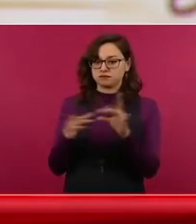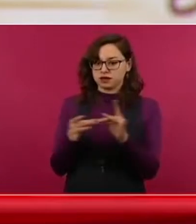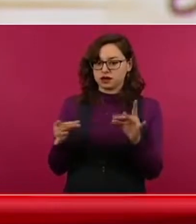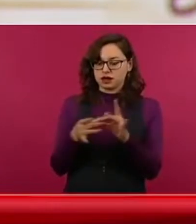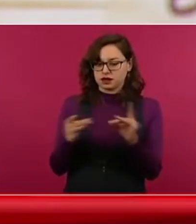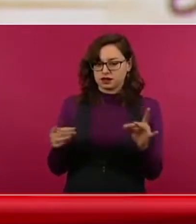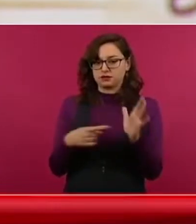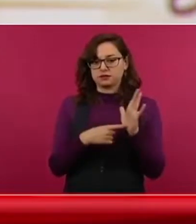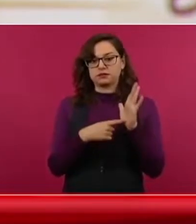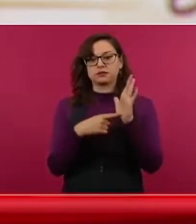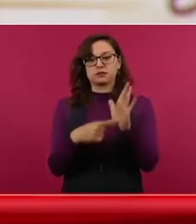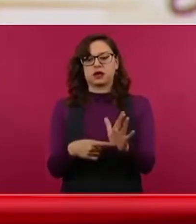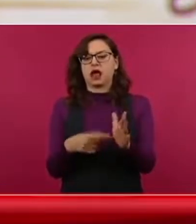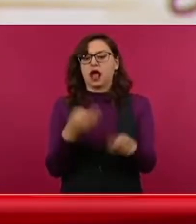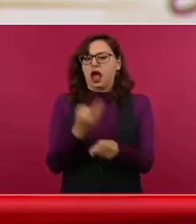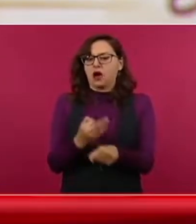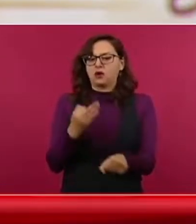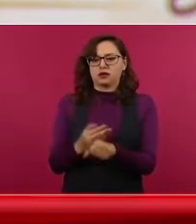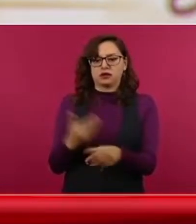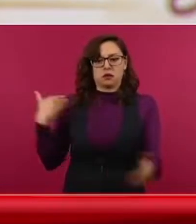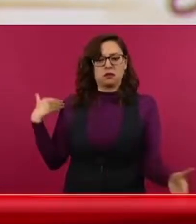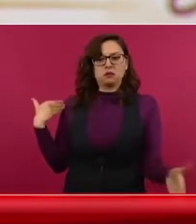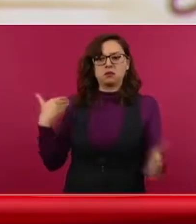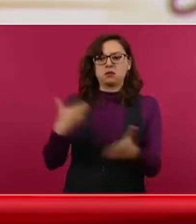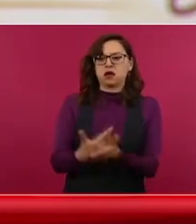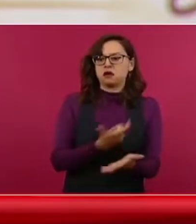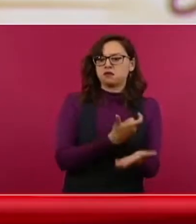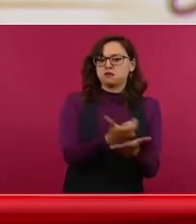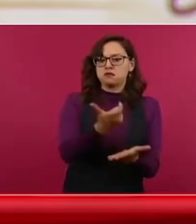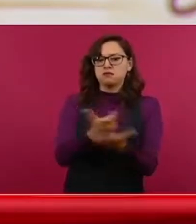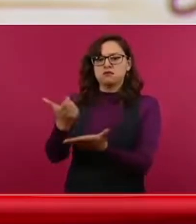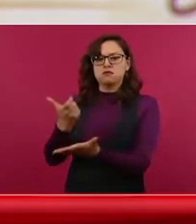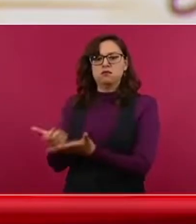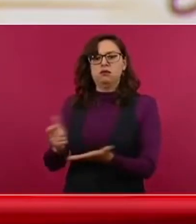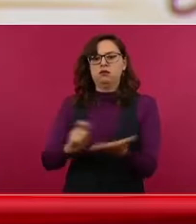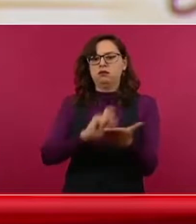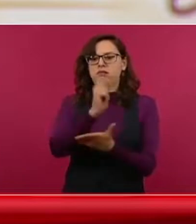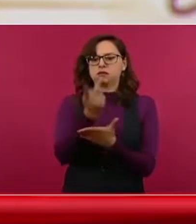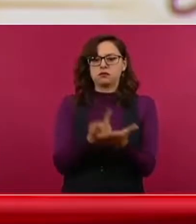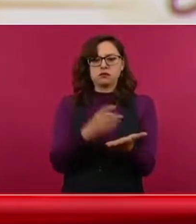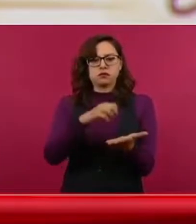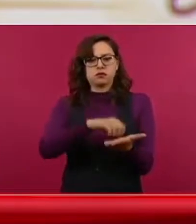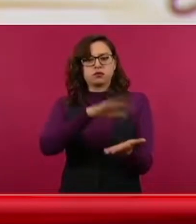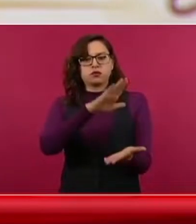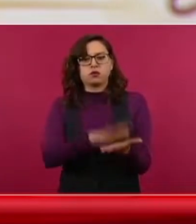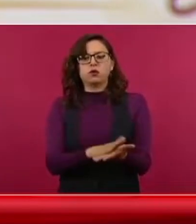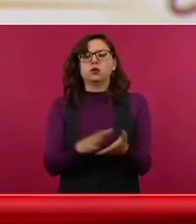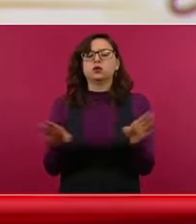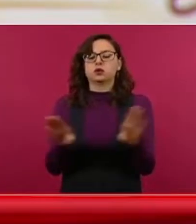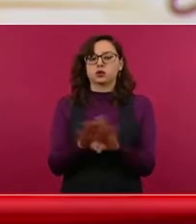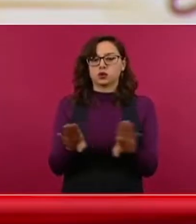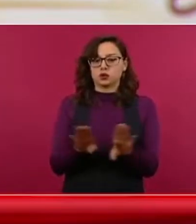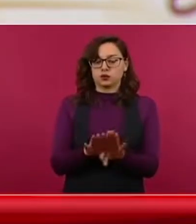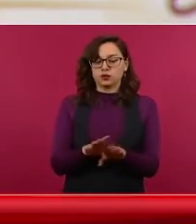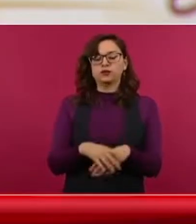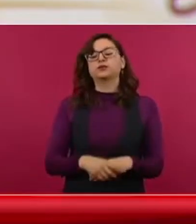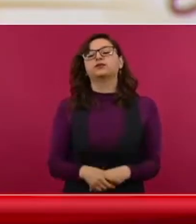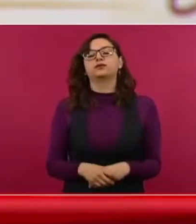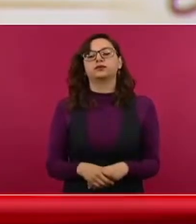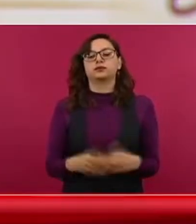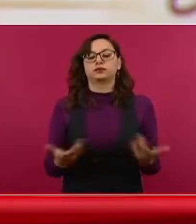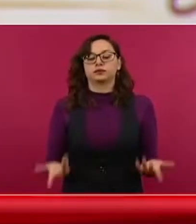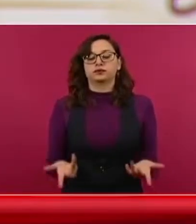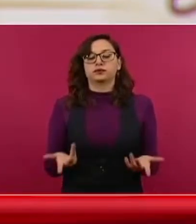salarial? Esta política se centra en un aumento de 3.5